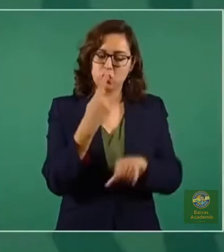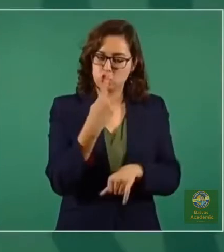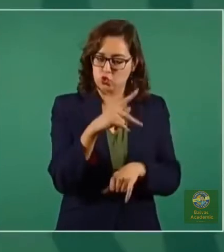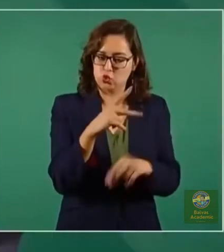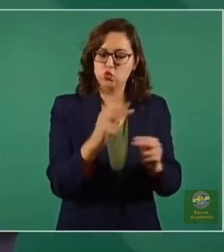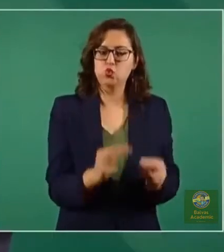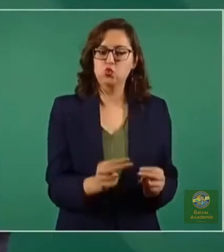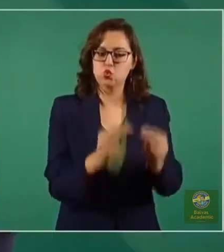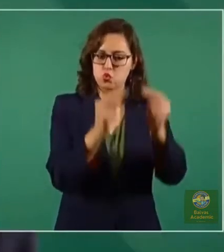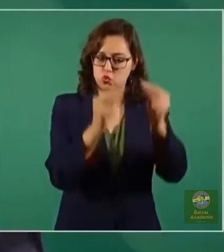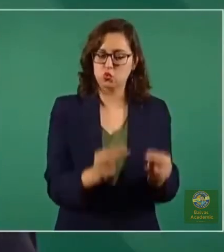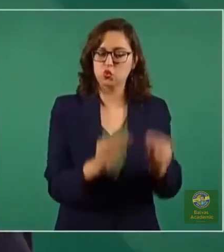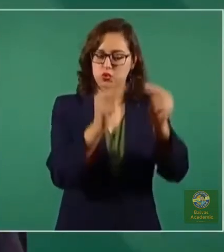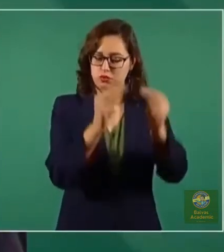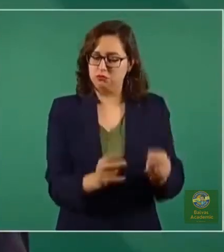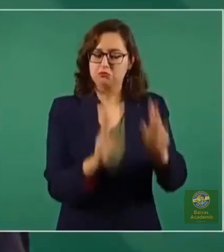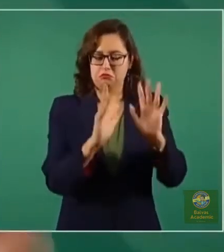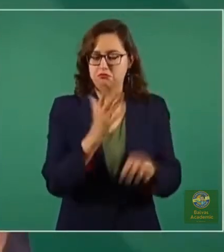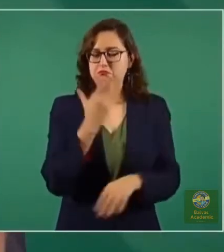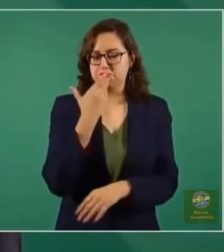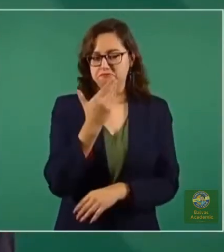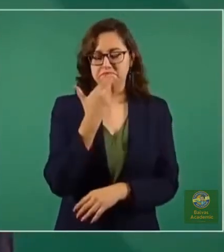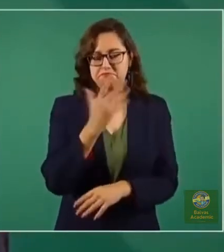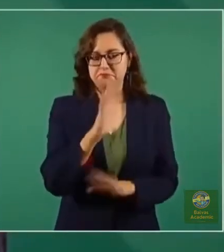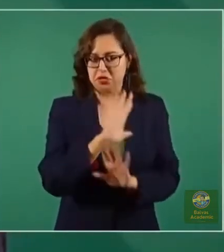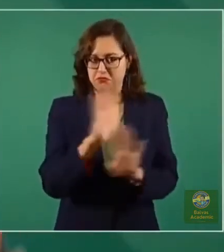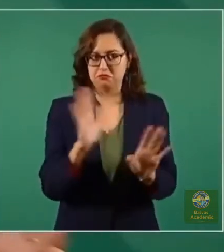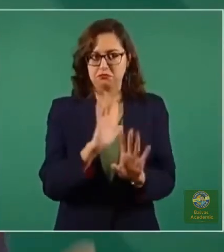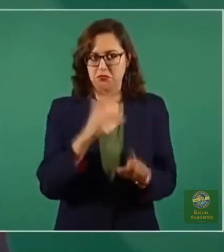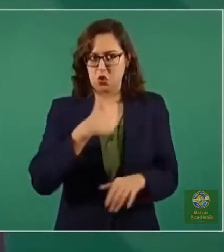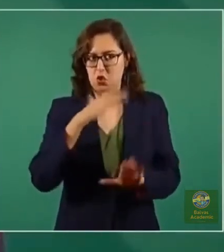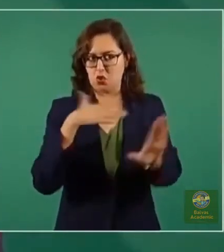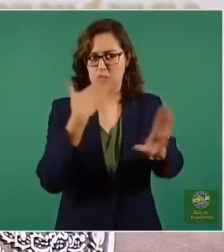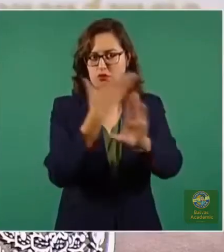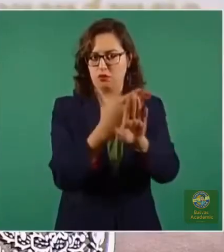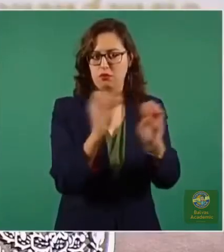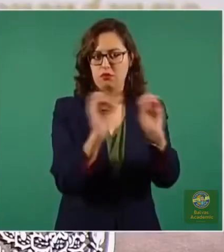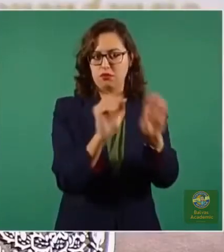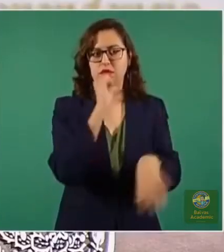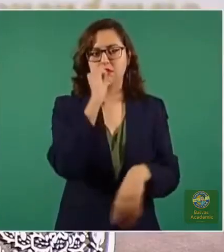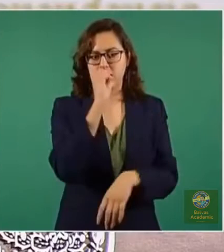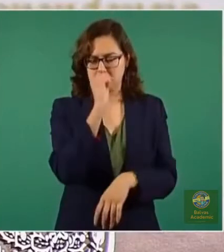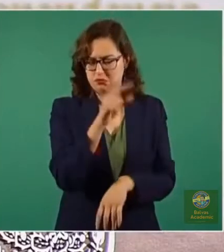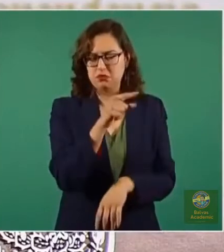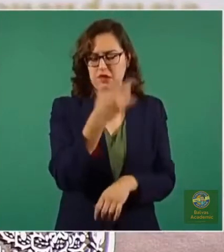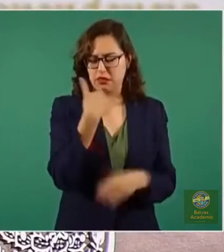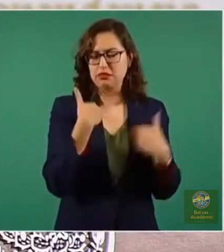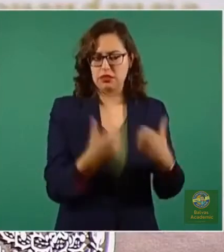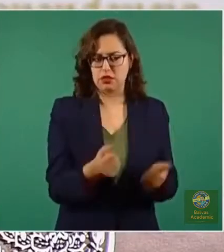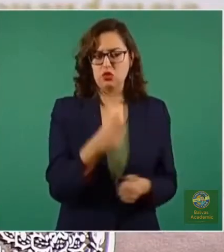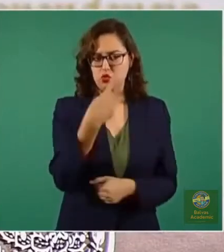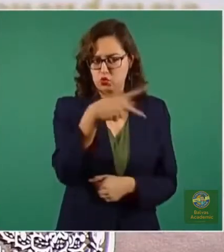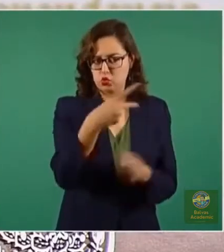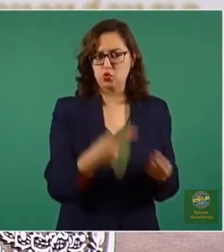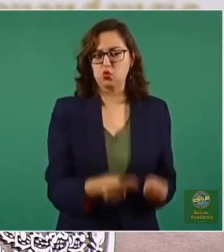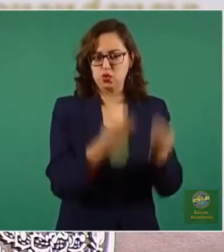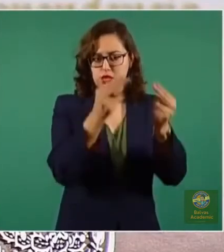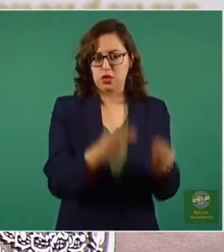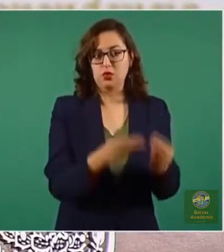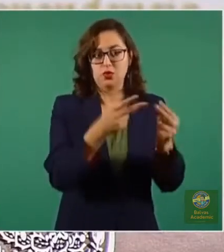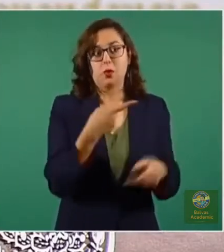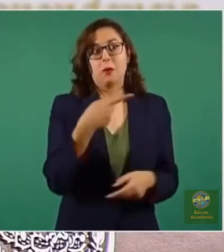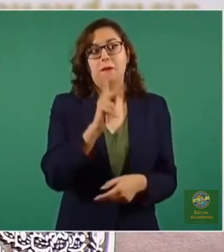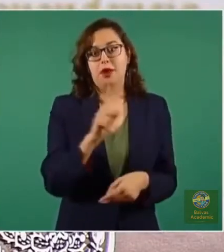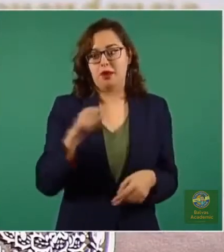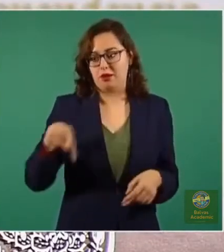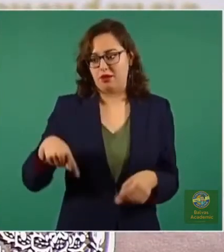no es ningún cuestionamiento. Pero el gobierno también tiene que cuidar el